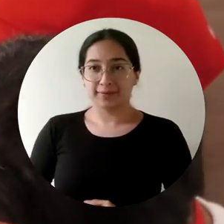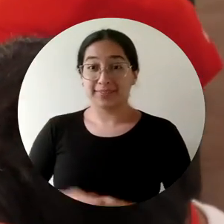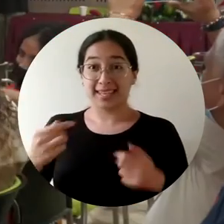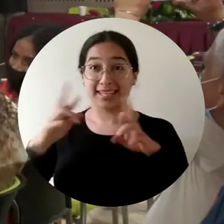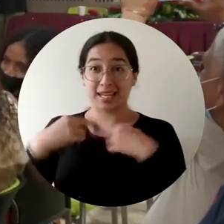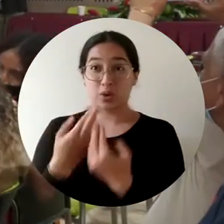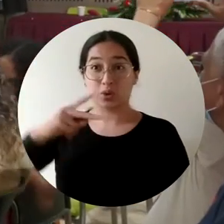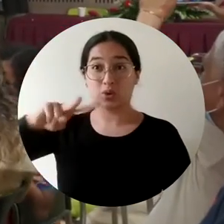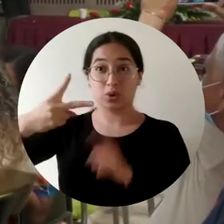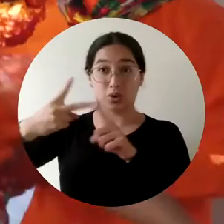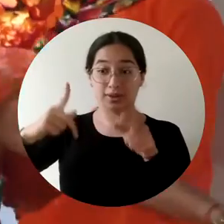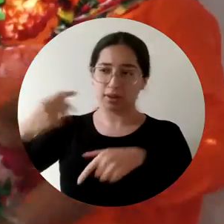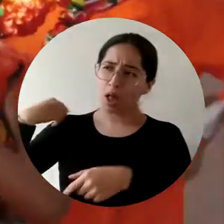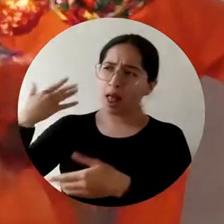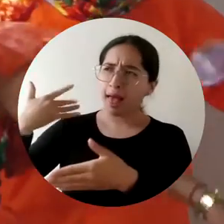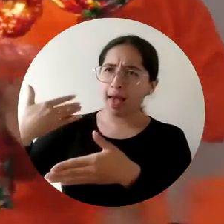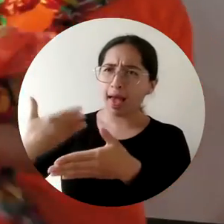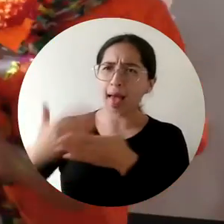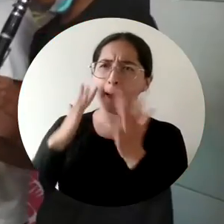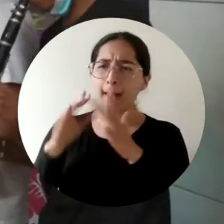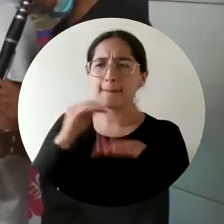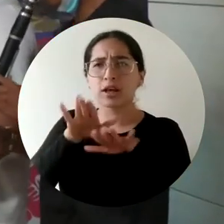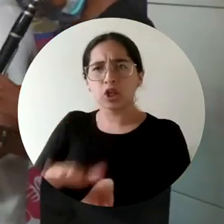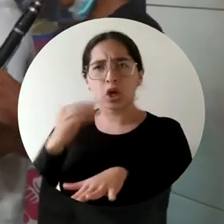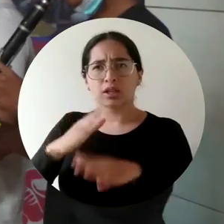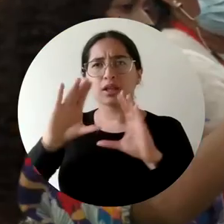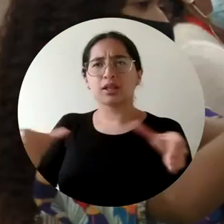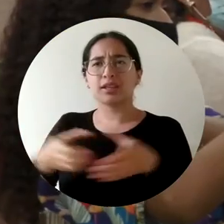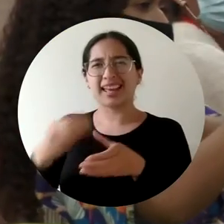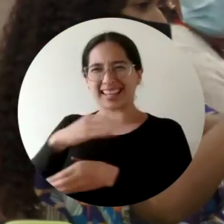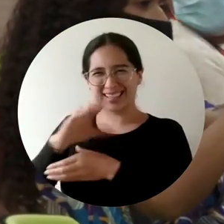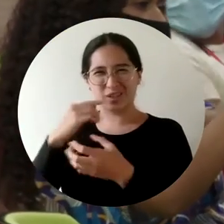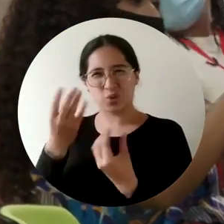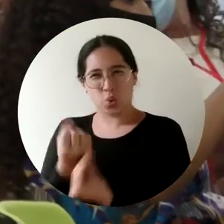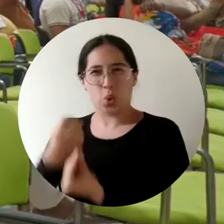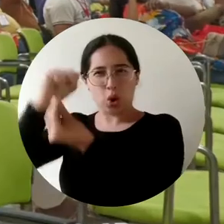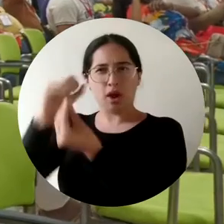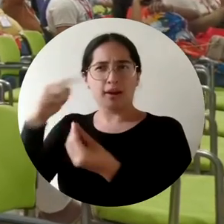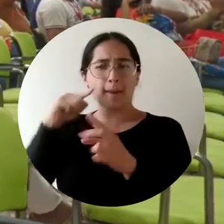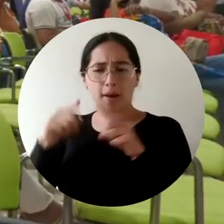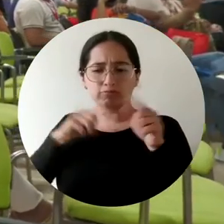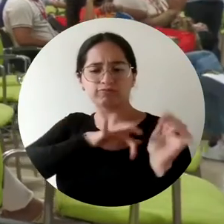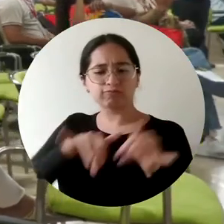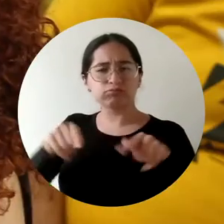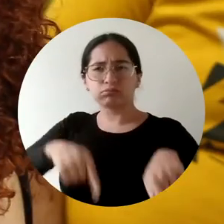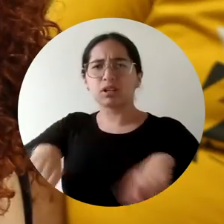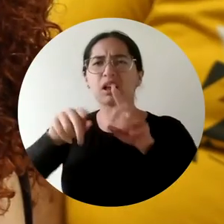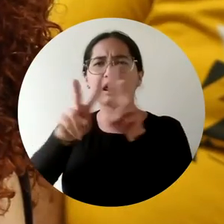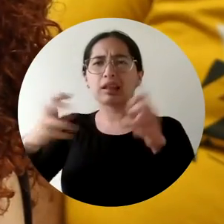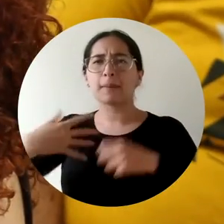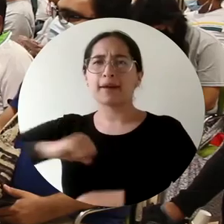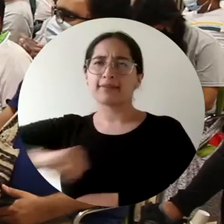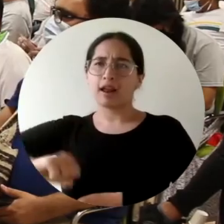especiales. Esta es la segunda reunión que acoge Unimagdalena en los últimos años para delegados de Sintraunal, quienes encontraron en el campus un